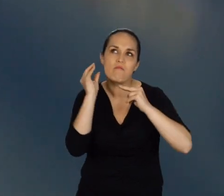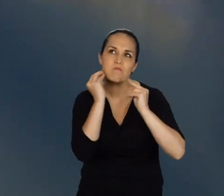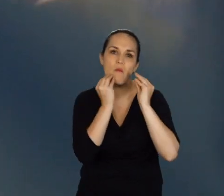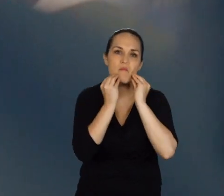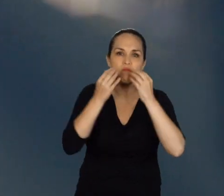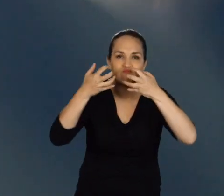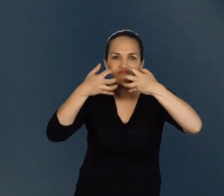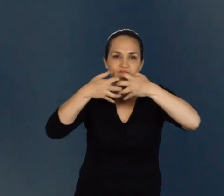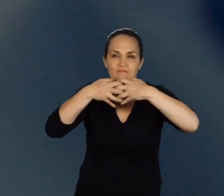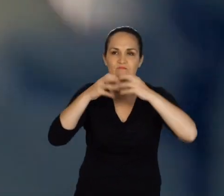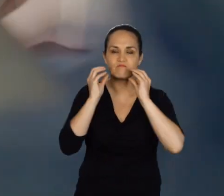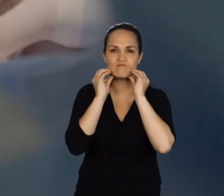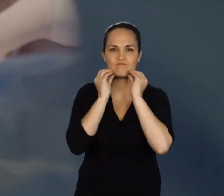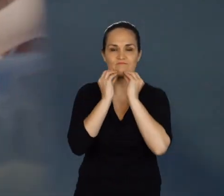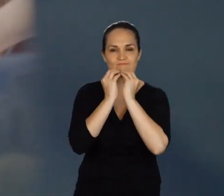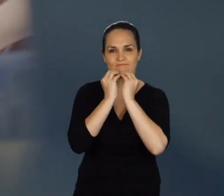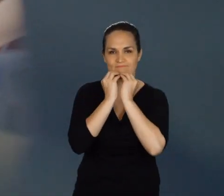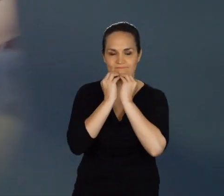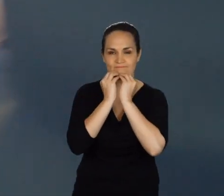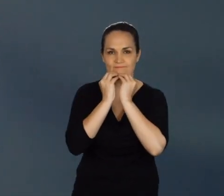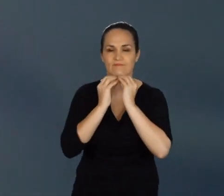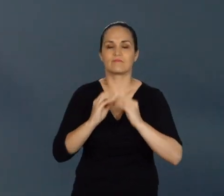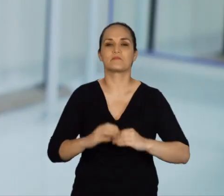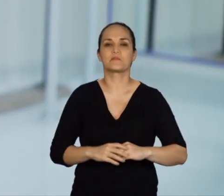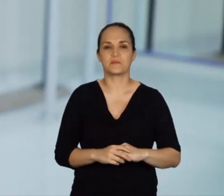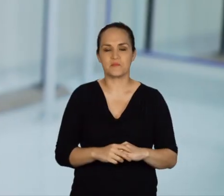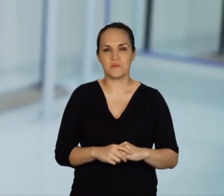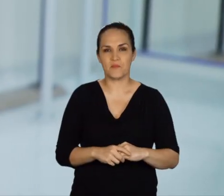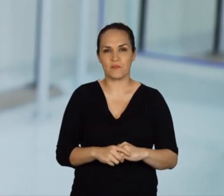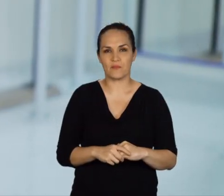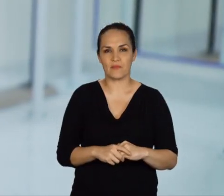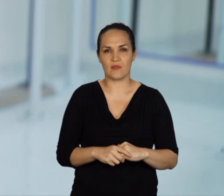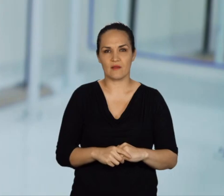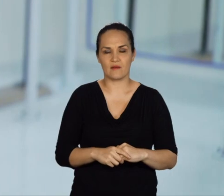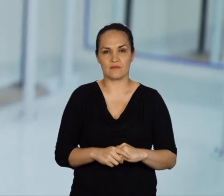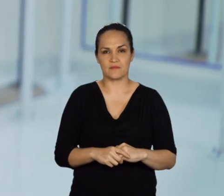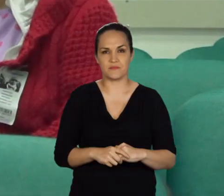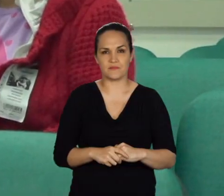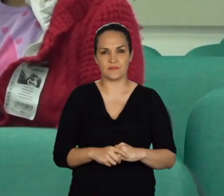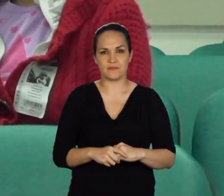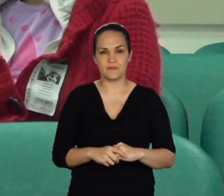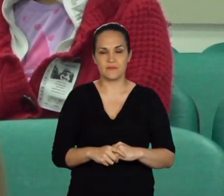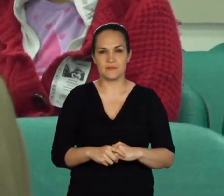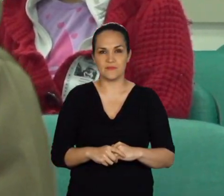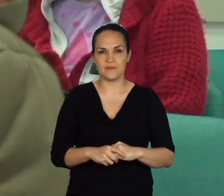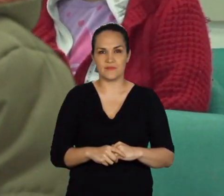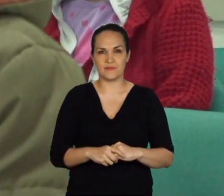pues que quedó de cuando se hizo el primer corte durante la cirugía.